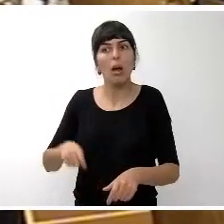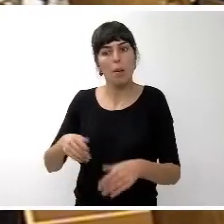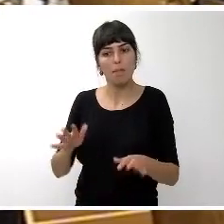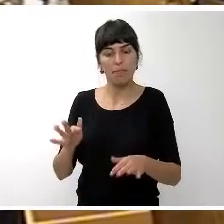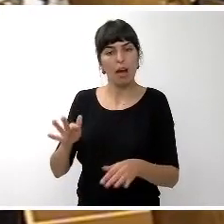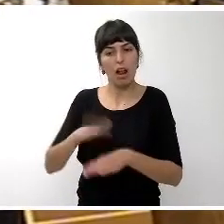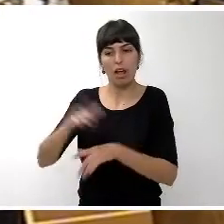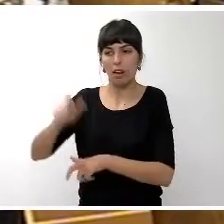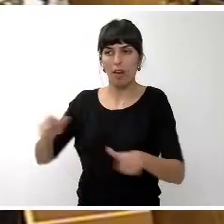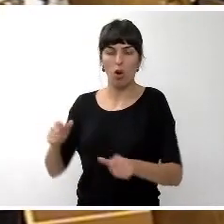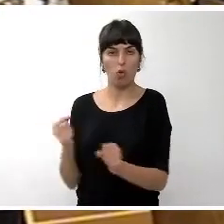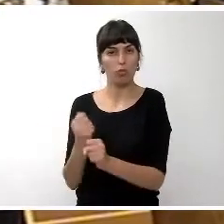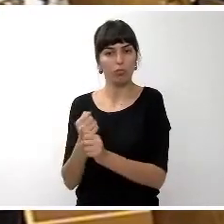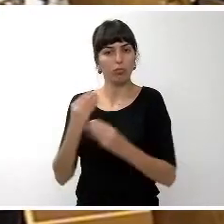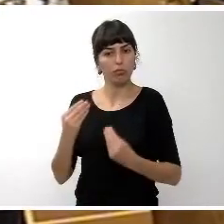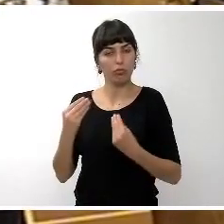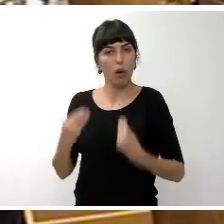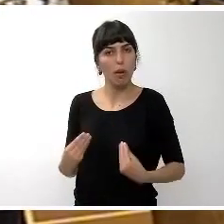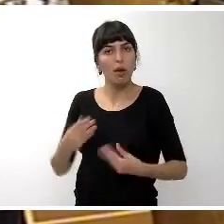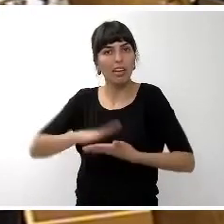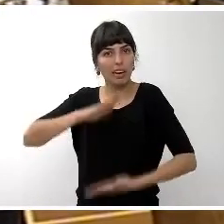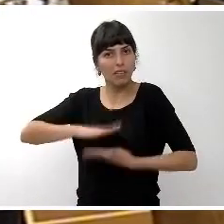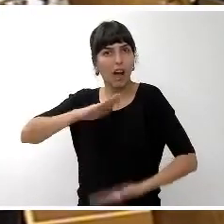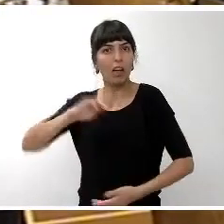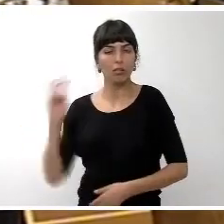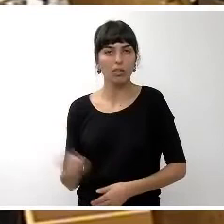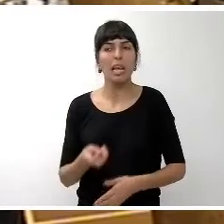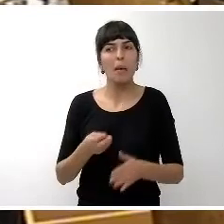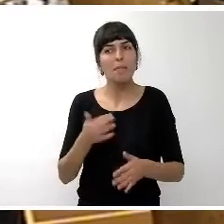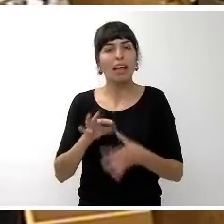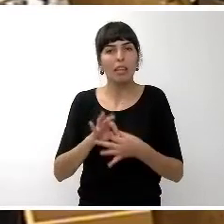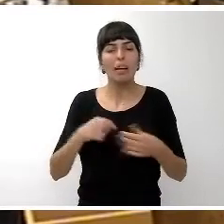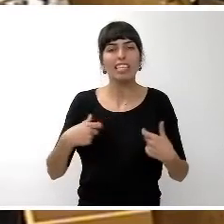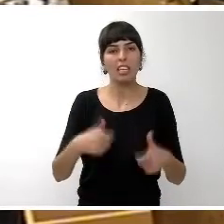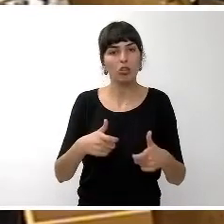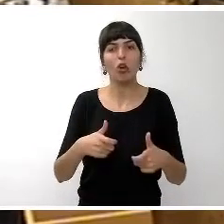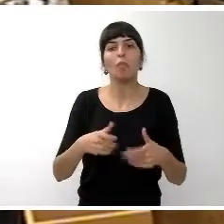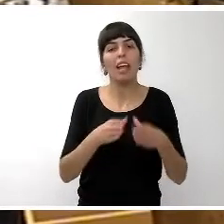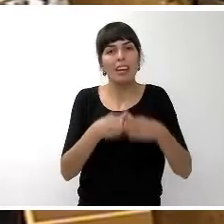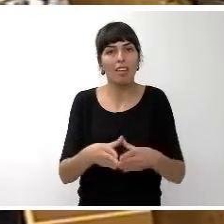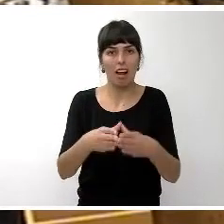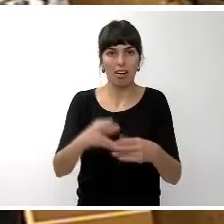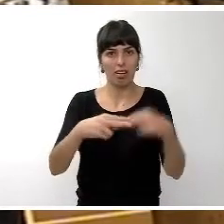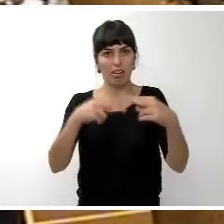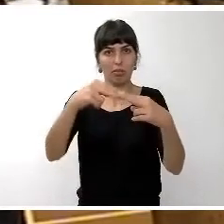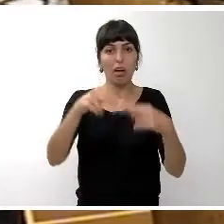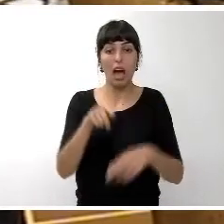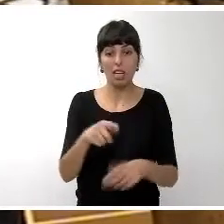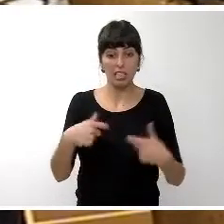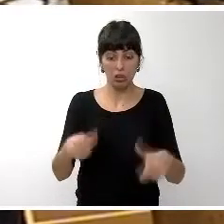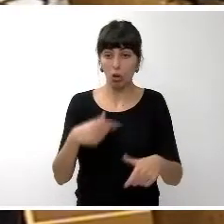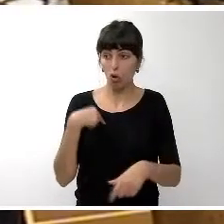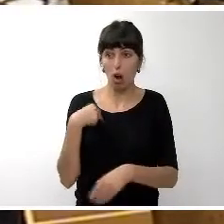y me refiero por ejemplo al sector de la reparación naval a ese sector que cuando mostraba mi apoyo público